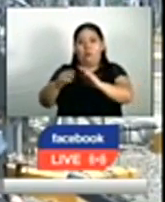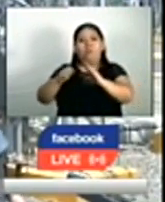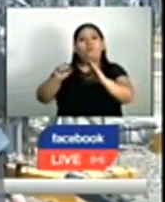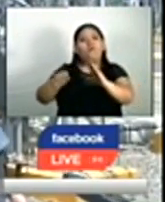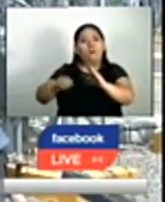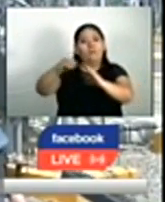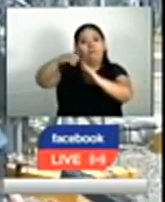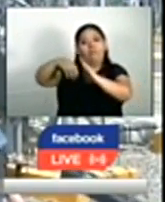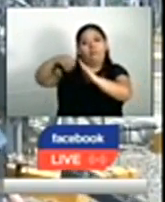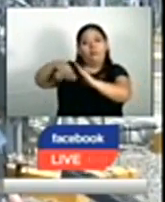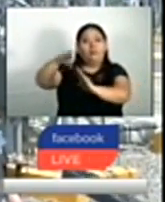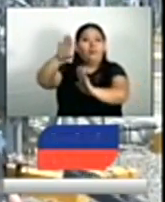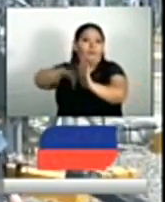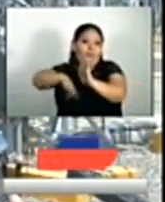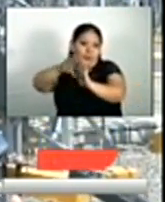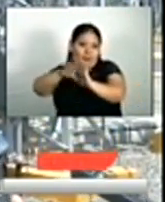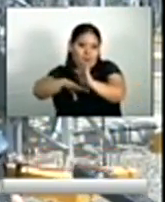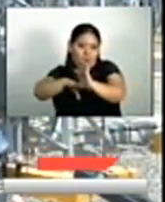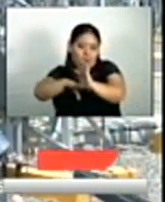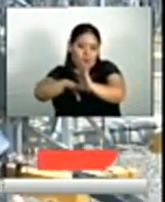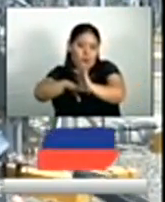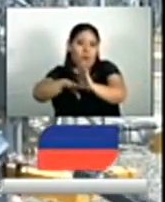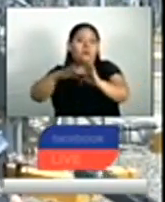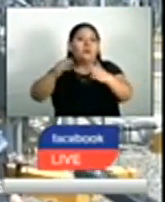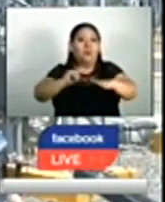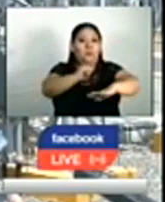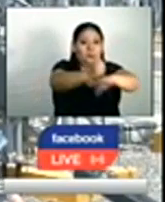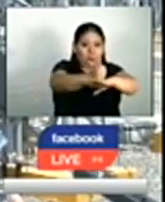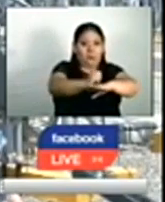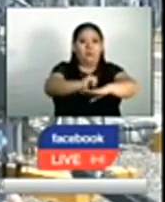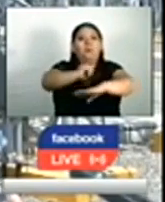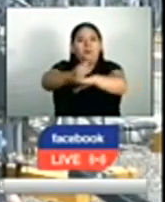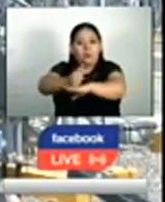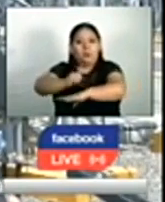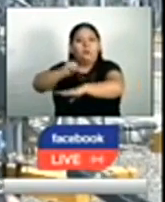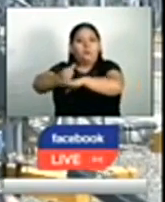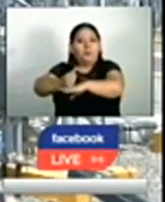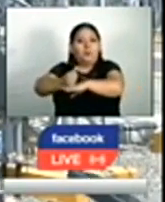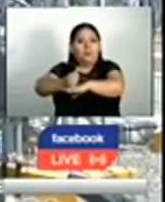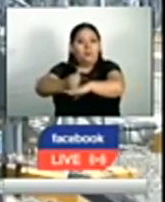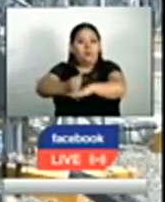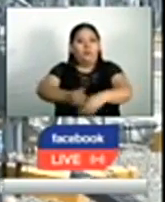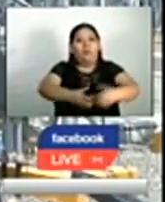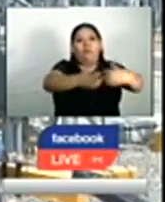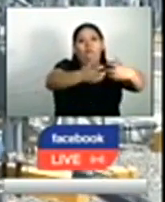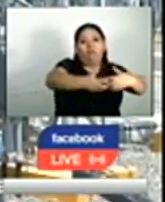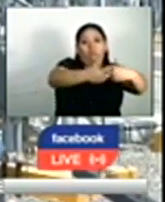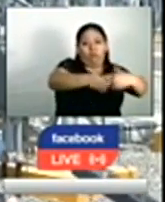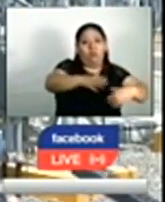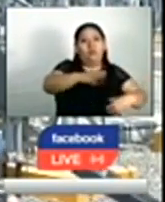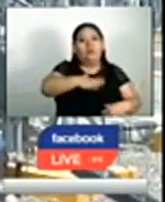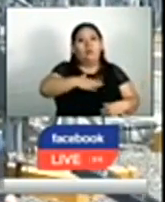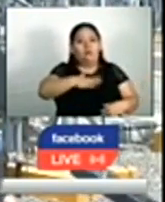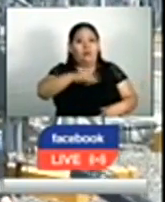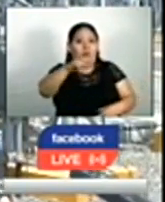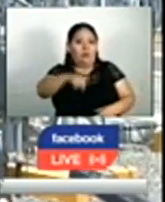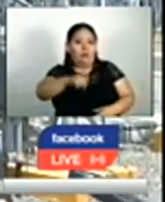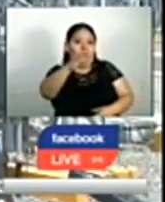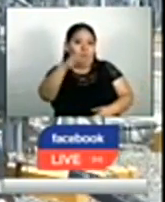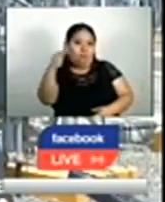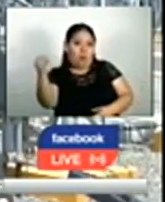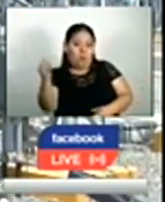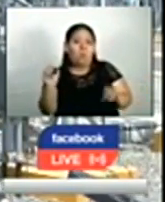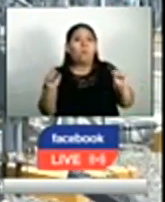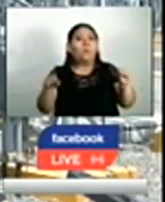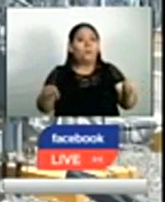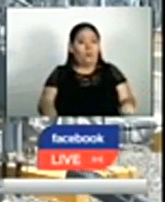con un menor precio de energía y cada vez que se instalen más generación o haya más generación en el país, el país va a ir